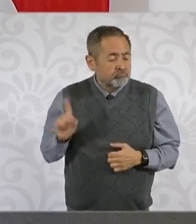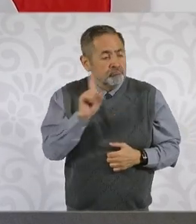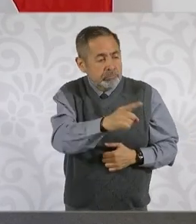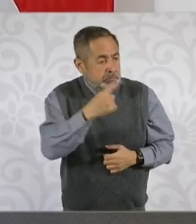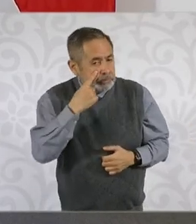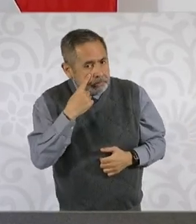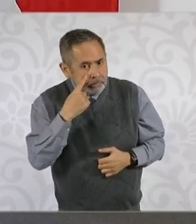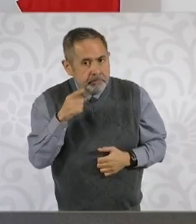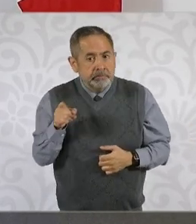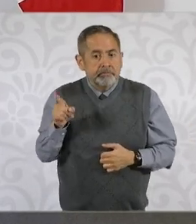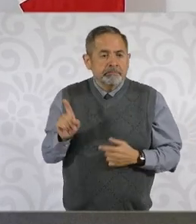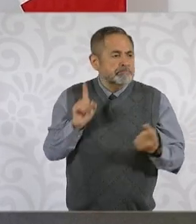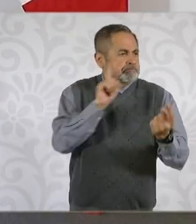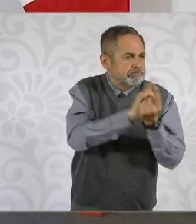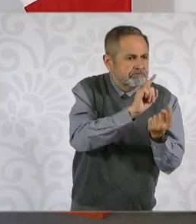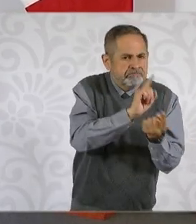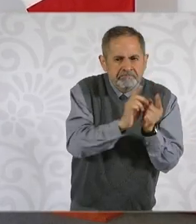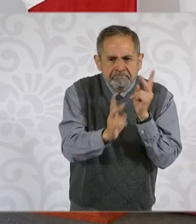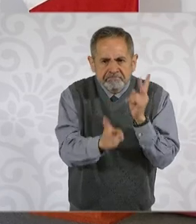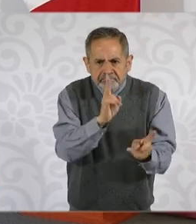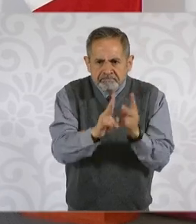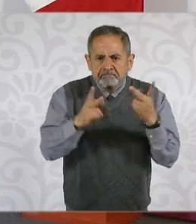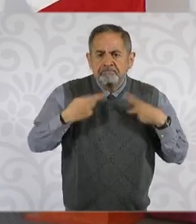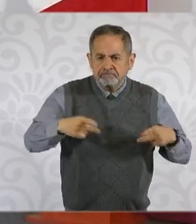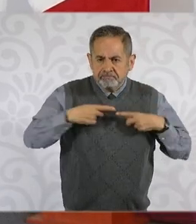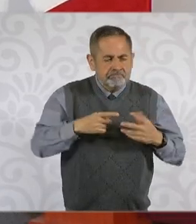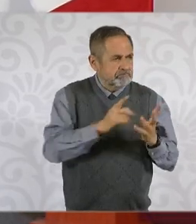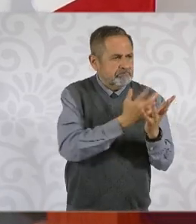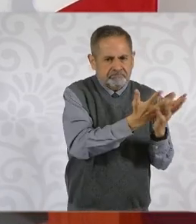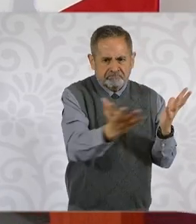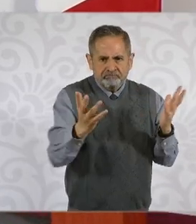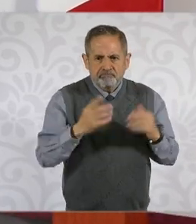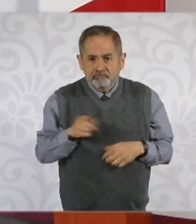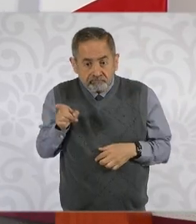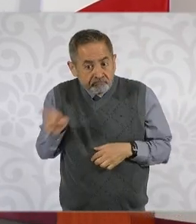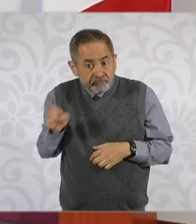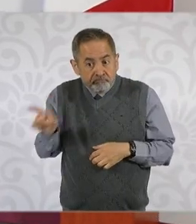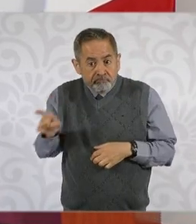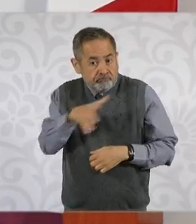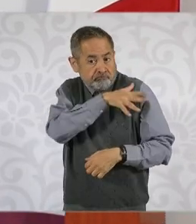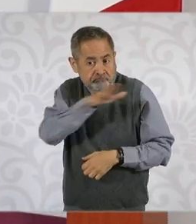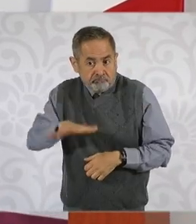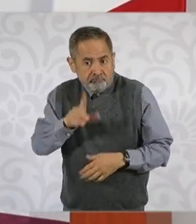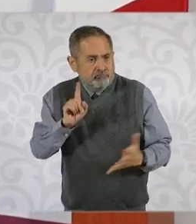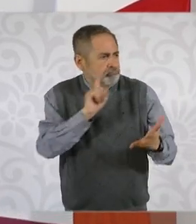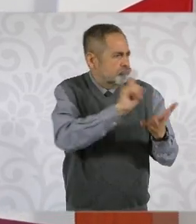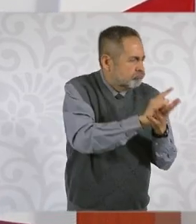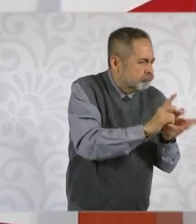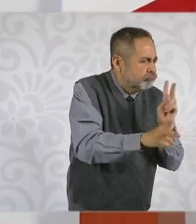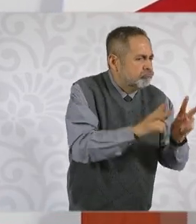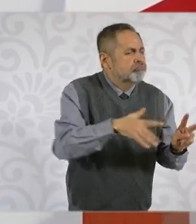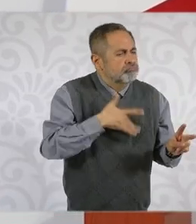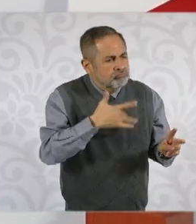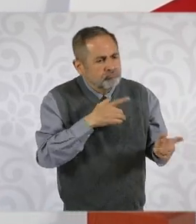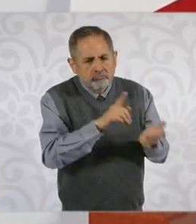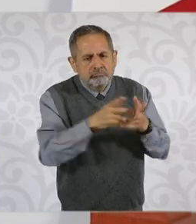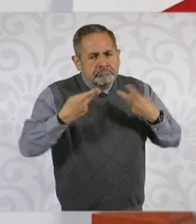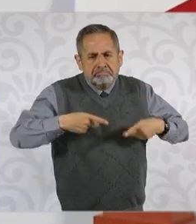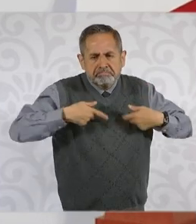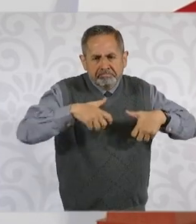se bajó a platicar con la gente, estuvo platicando con habitantes de